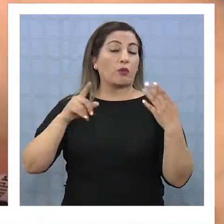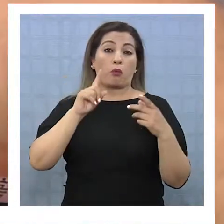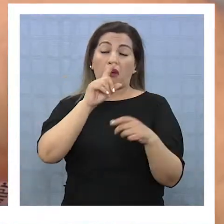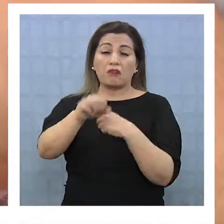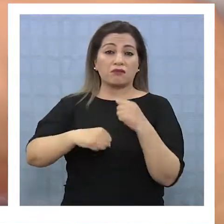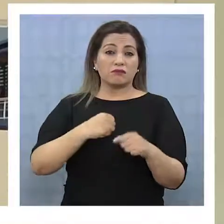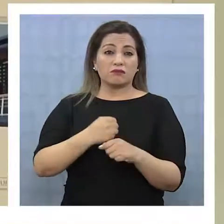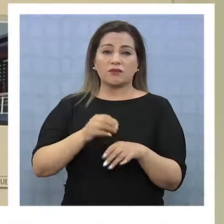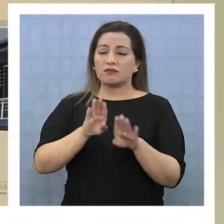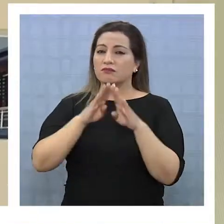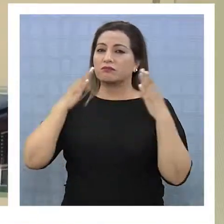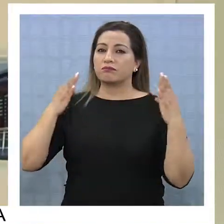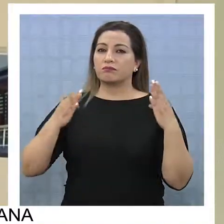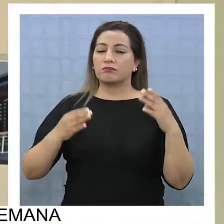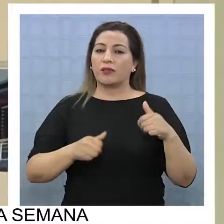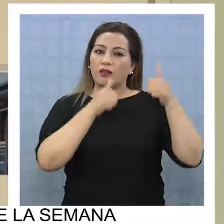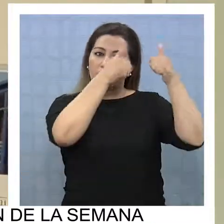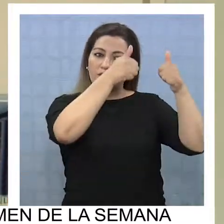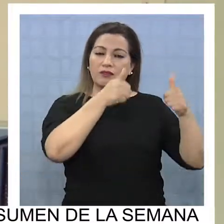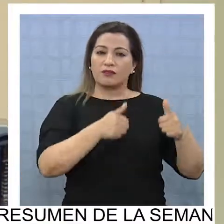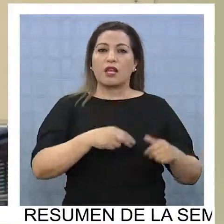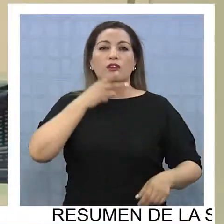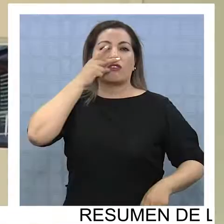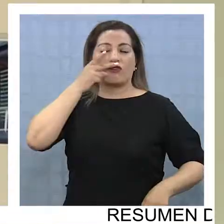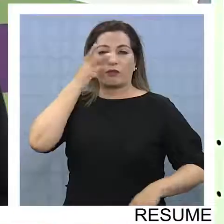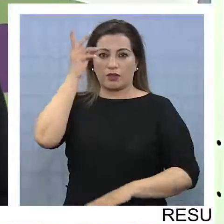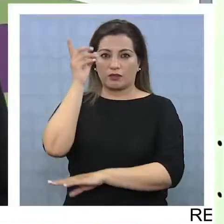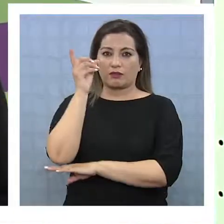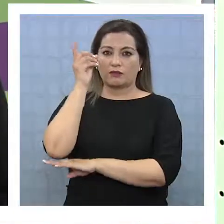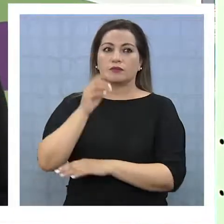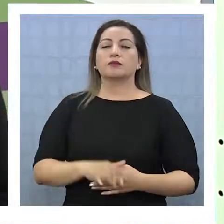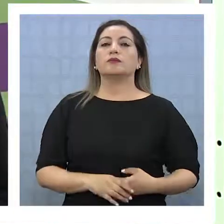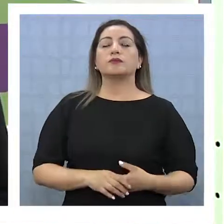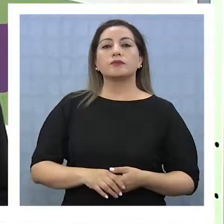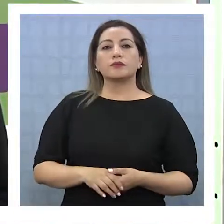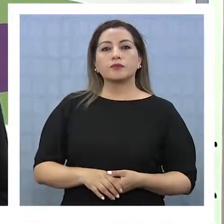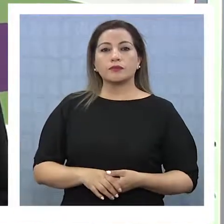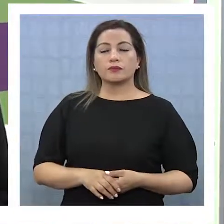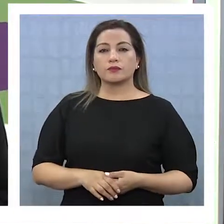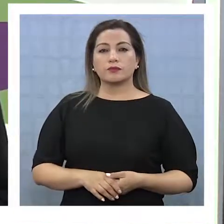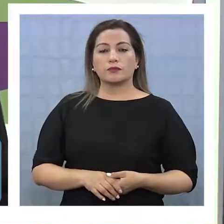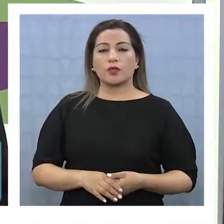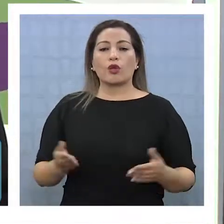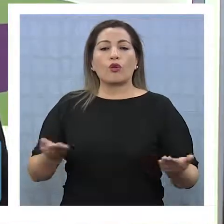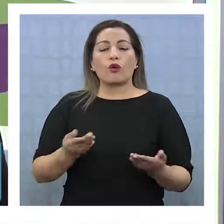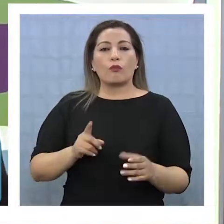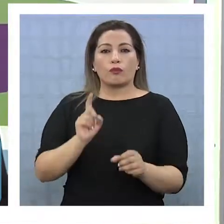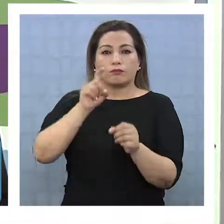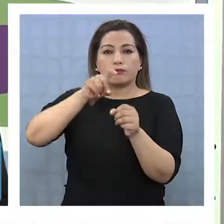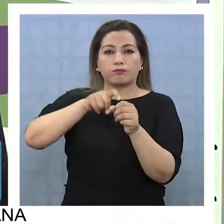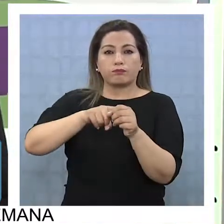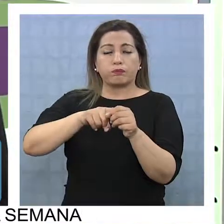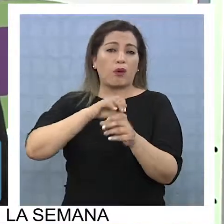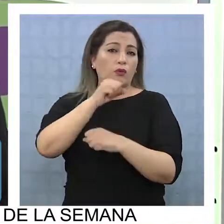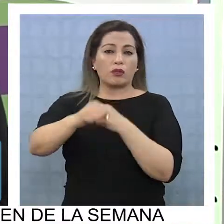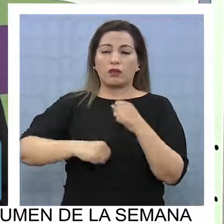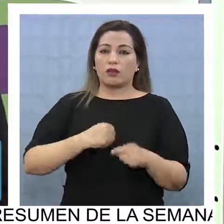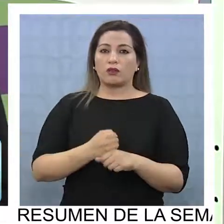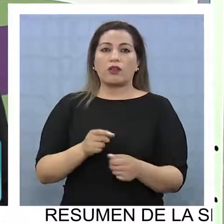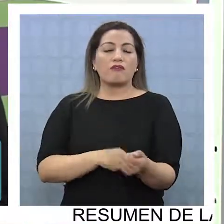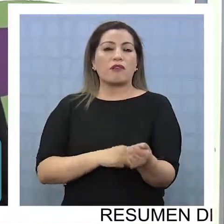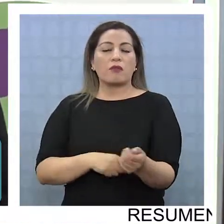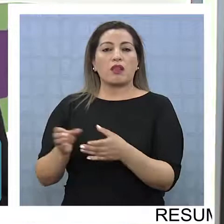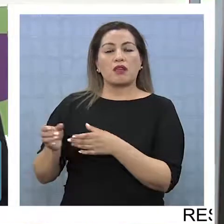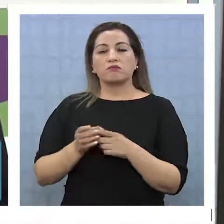año, pero con una fuerte campaña en los meses de noviembre y diciembre. Nuestra forma de admisión es durante todo el año. Las familias se